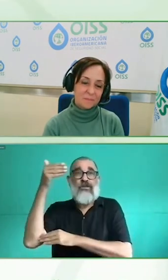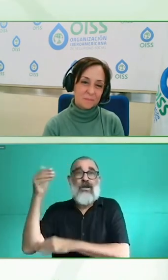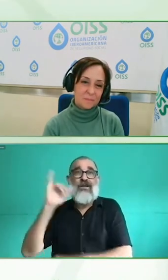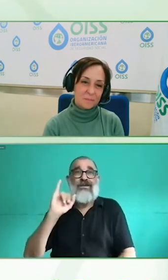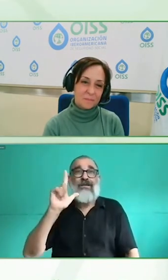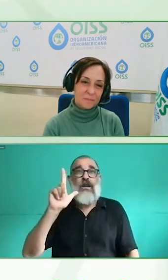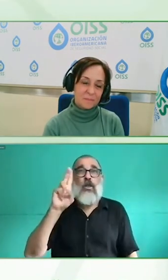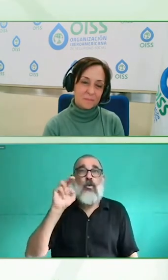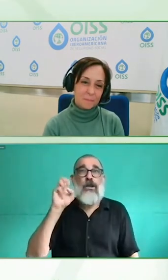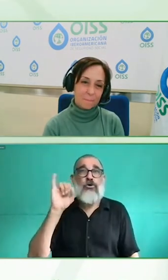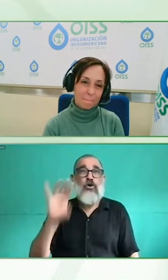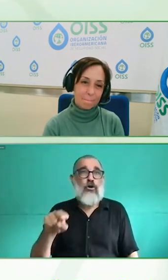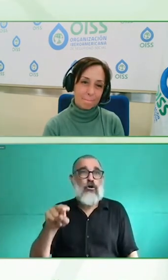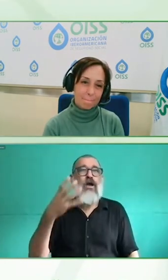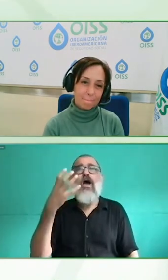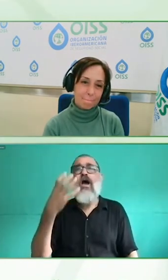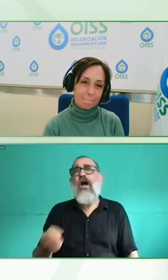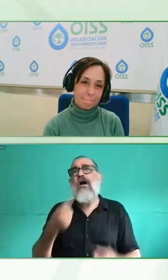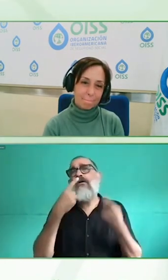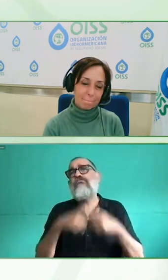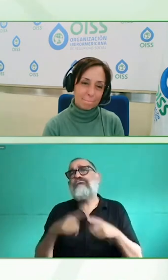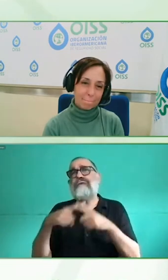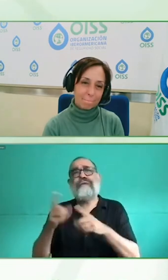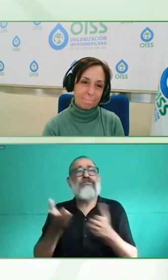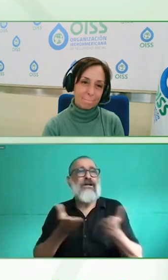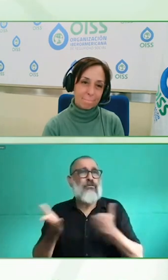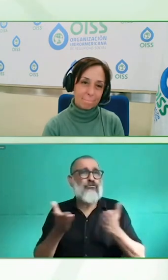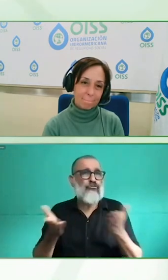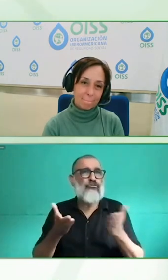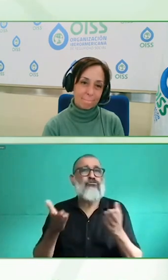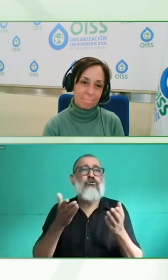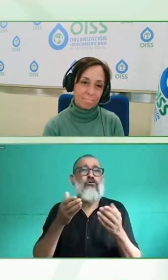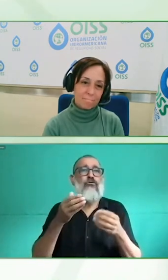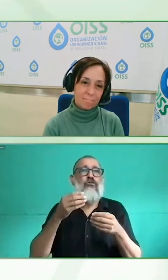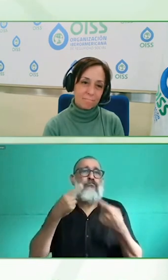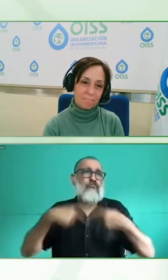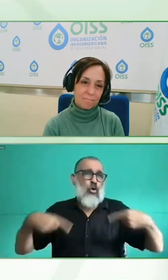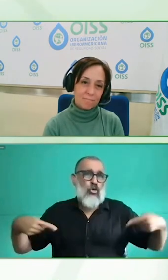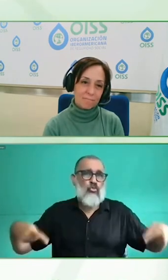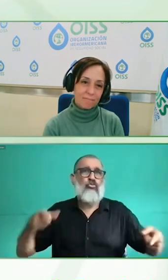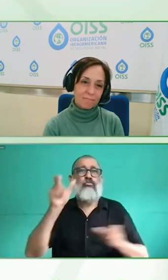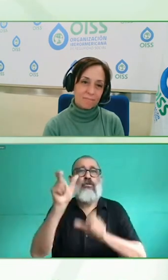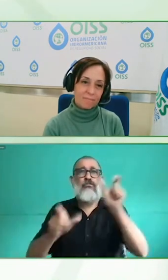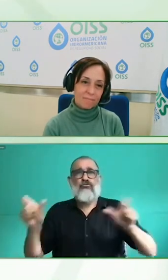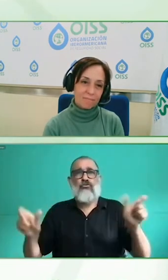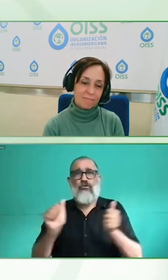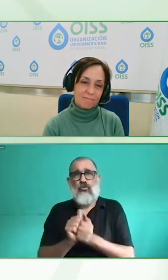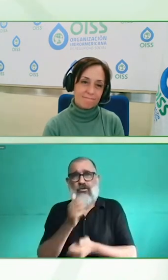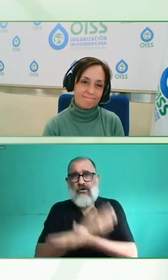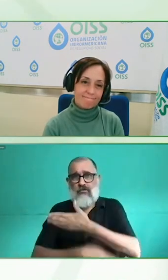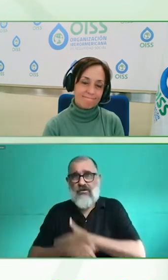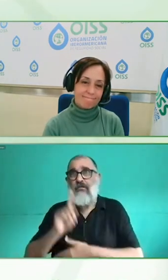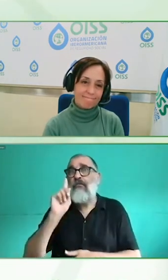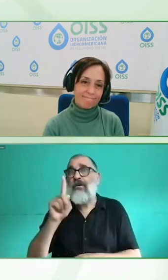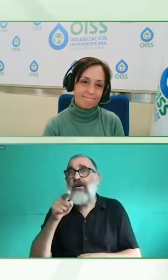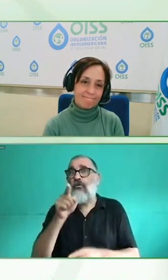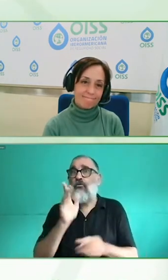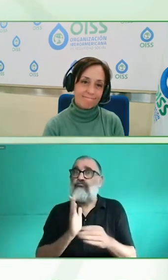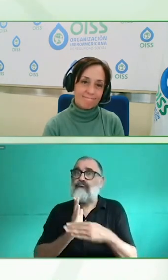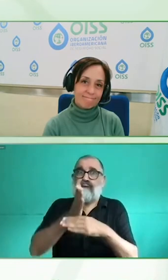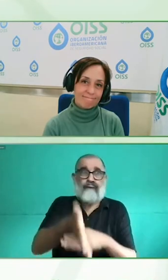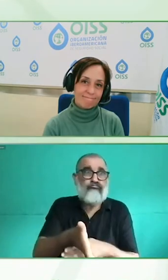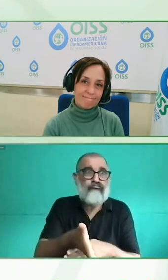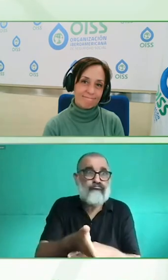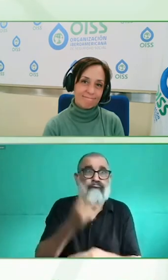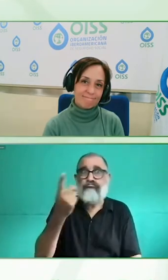yo creo que de todo lo que hemos dicho, que estoy totalmente de acuerdo, esa parte es la que estaría bien añadir y que no se nos vea como etes, porque